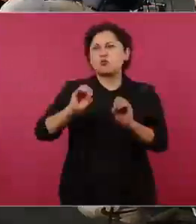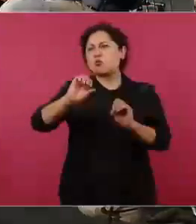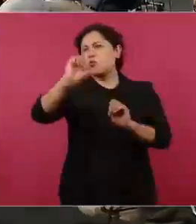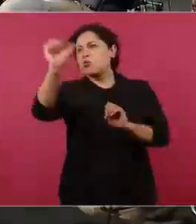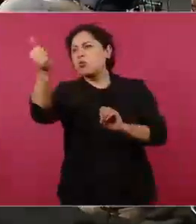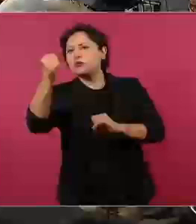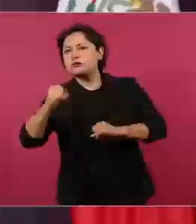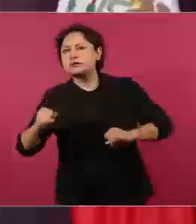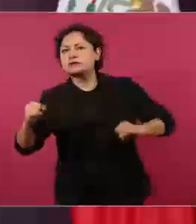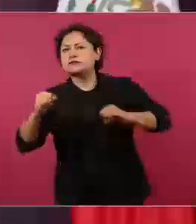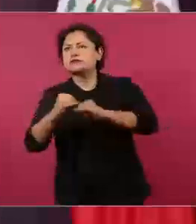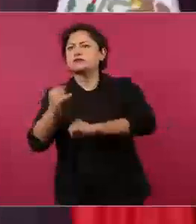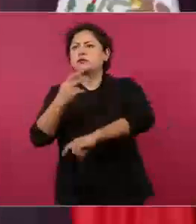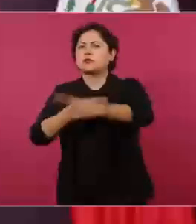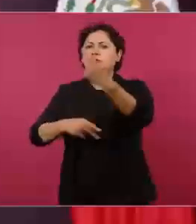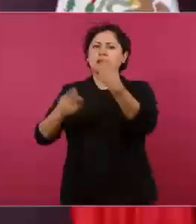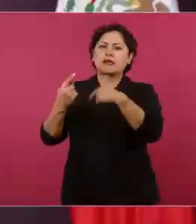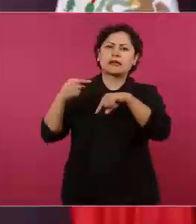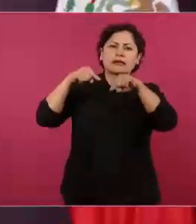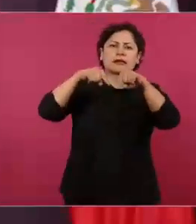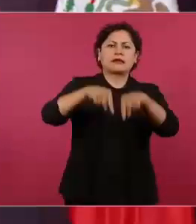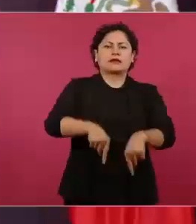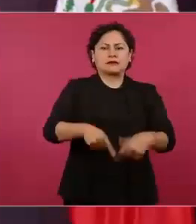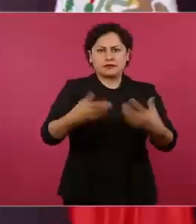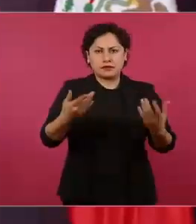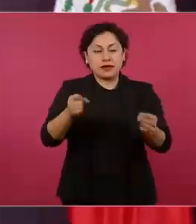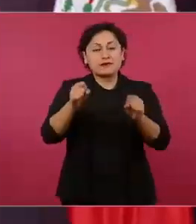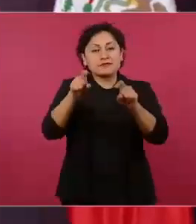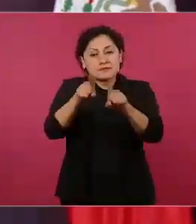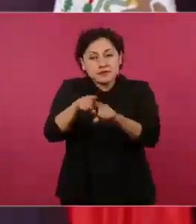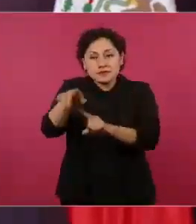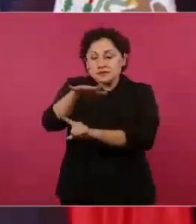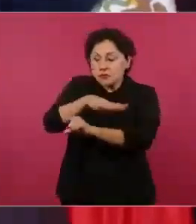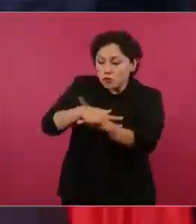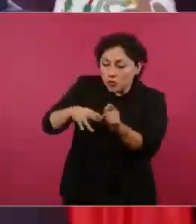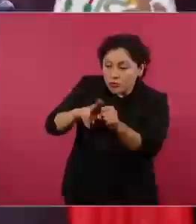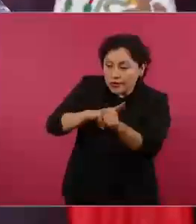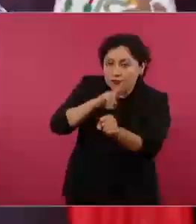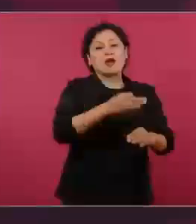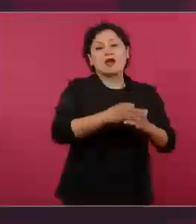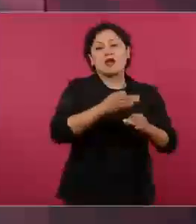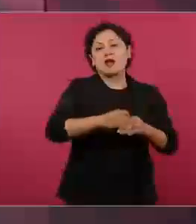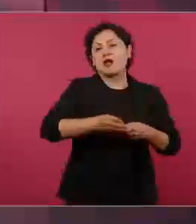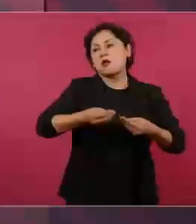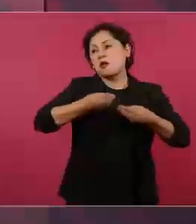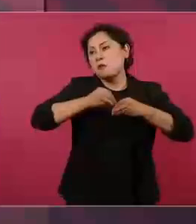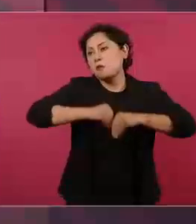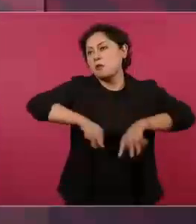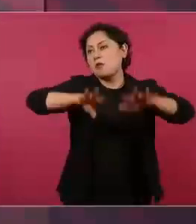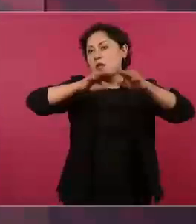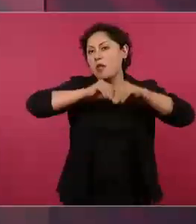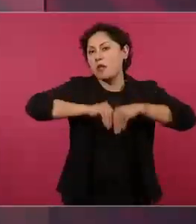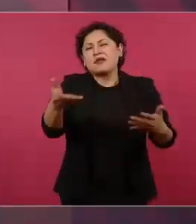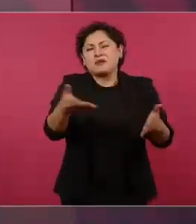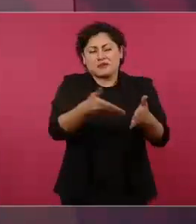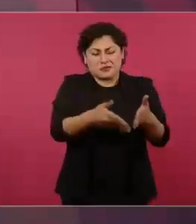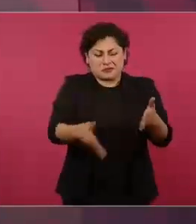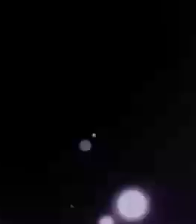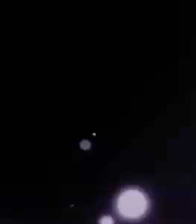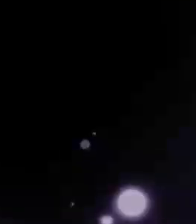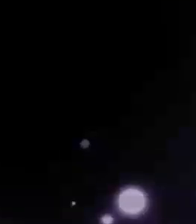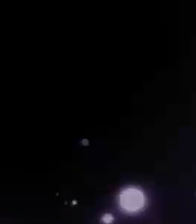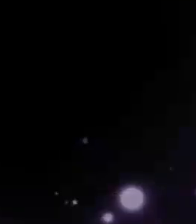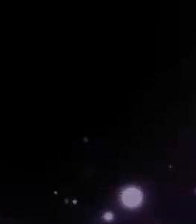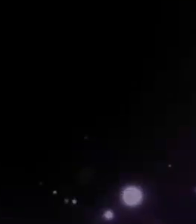institución, y hacen auditorías ambientales, y se demuestra, no. Pero es también la temporada, ¿no?, de